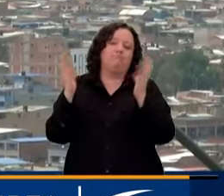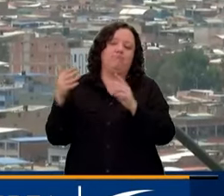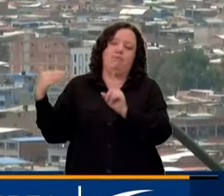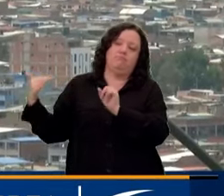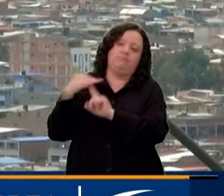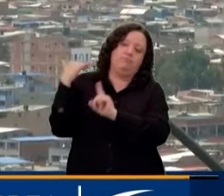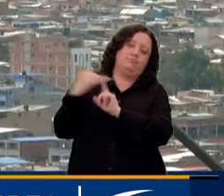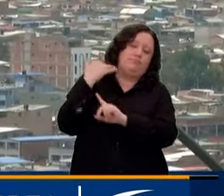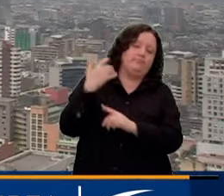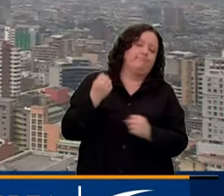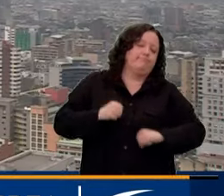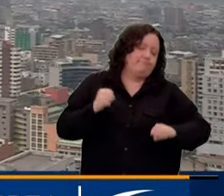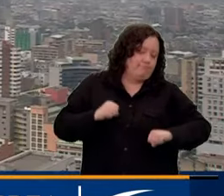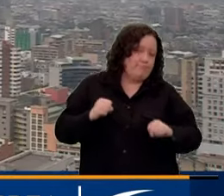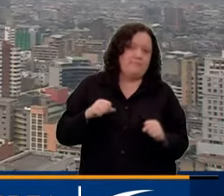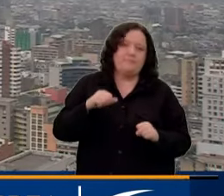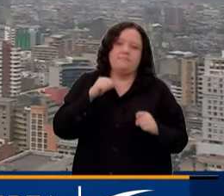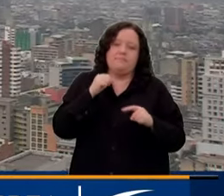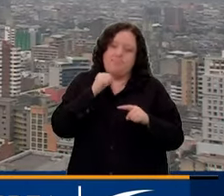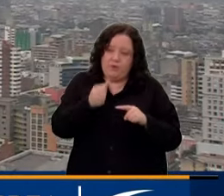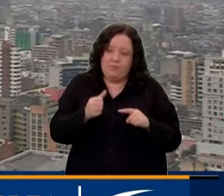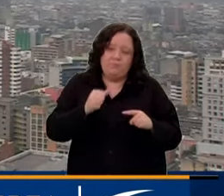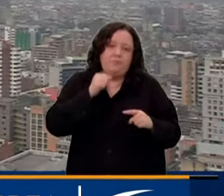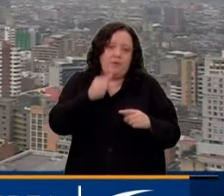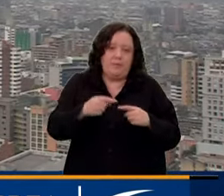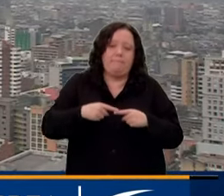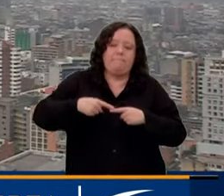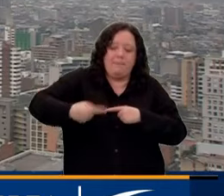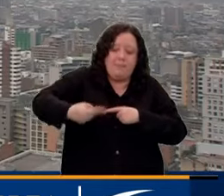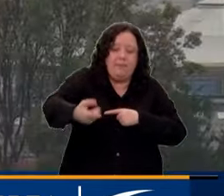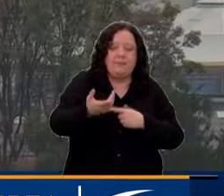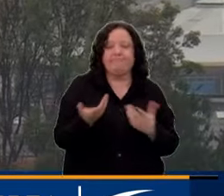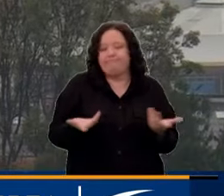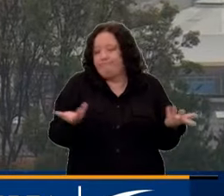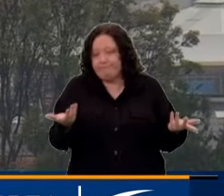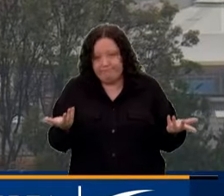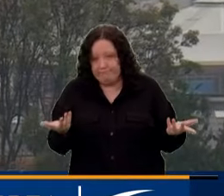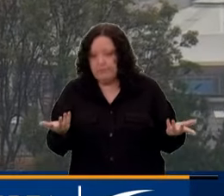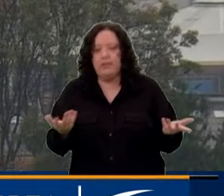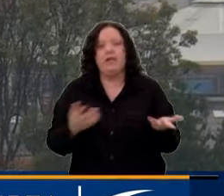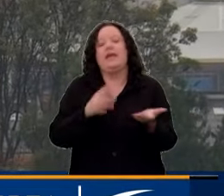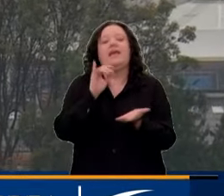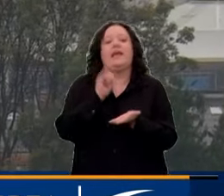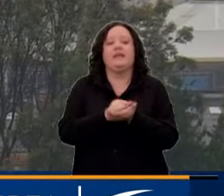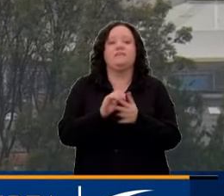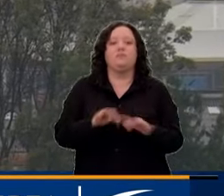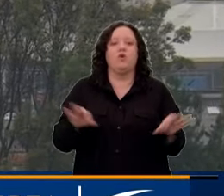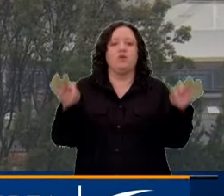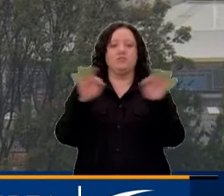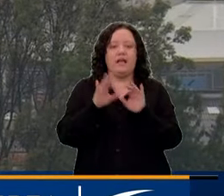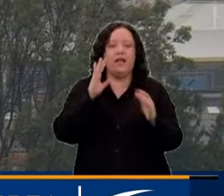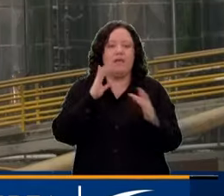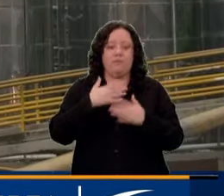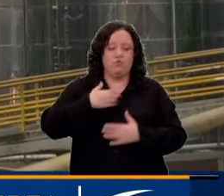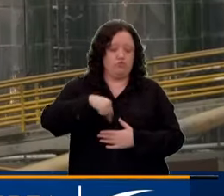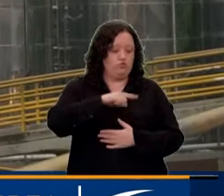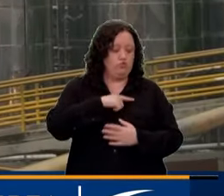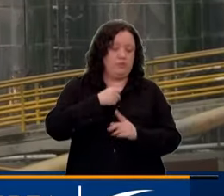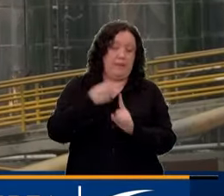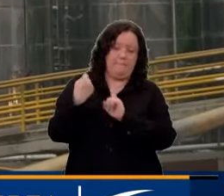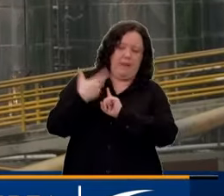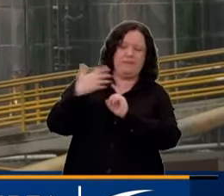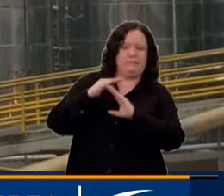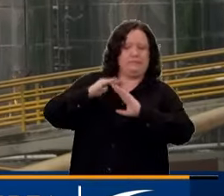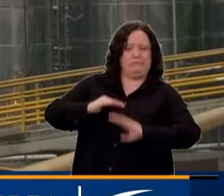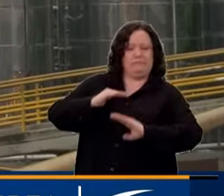someter cada vez más a fenómenos más fuertes y más seguidos. Por ello, lo importante es reducir nuestro impacto en la medida de lo posible,